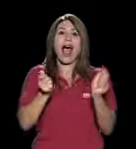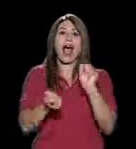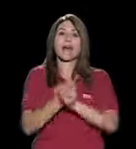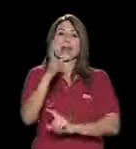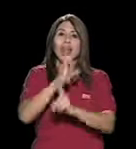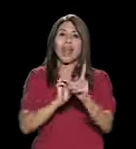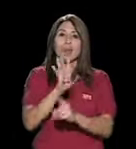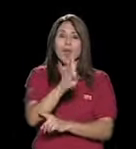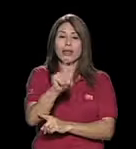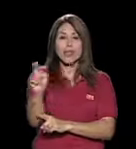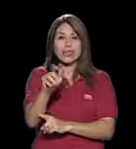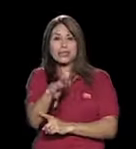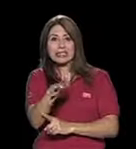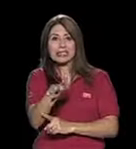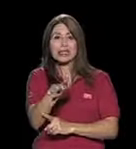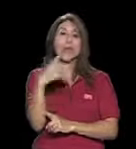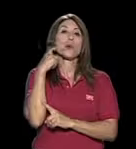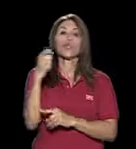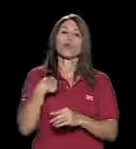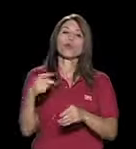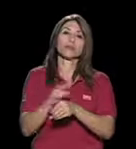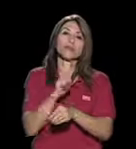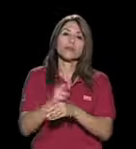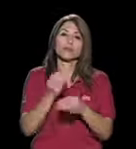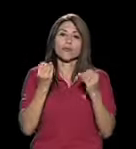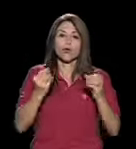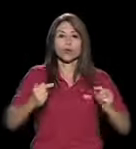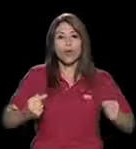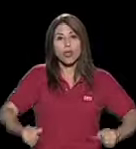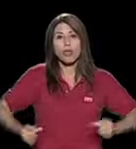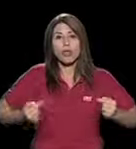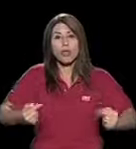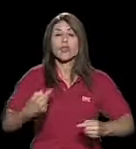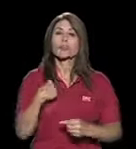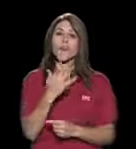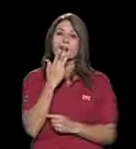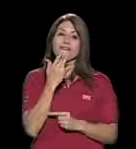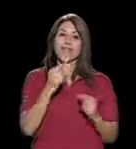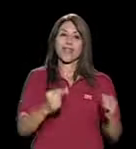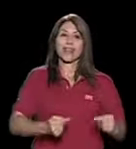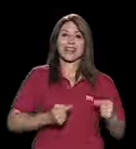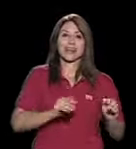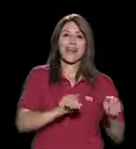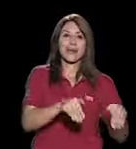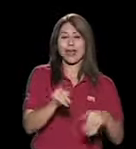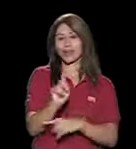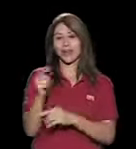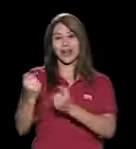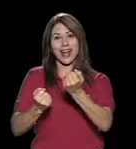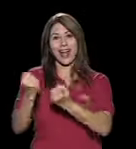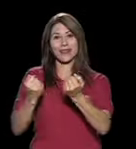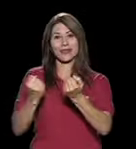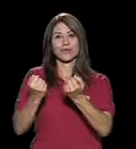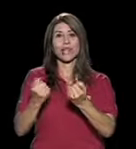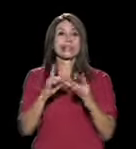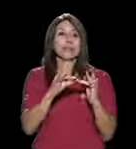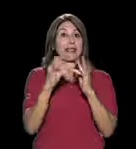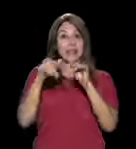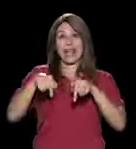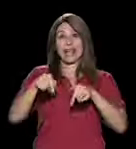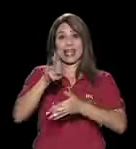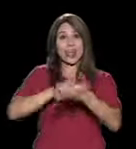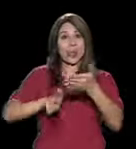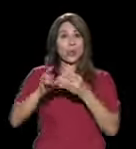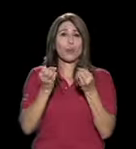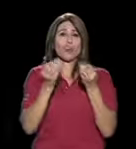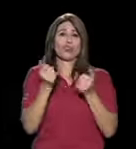cuatro o cinco meses en la silla de ruedas porque la utilizo mucho y prefiero andar a veces en la silla de ruedas que en el carro, entonces, más que todo aquí en la U,